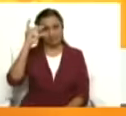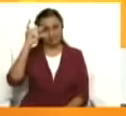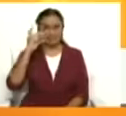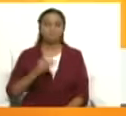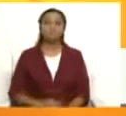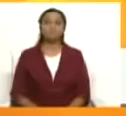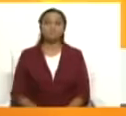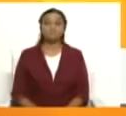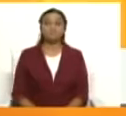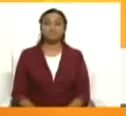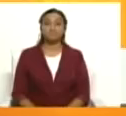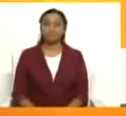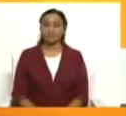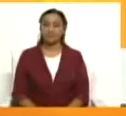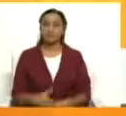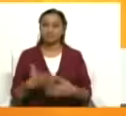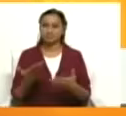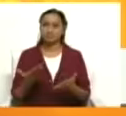Gracias,